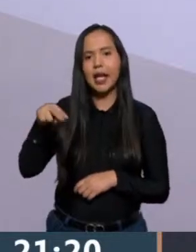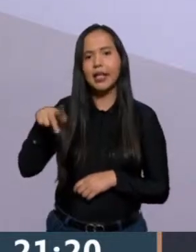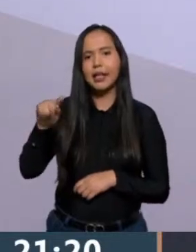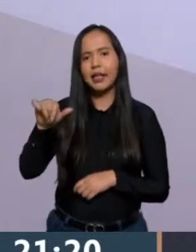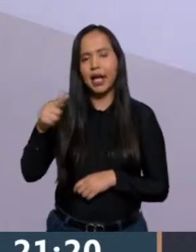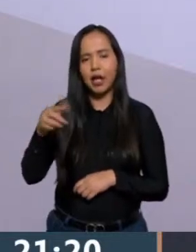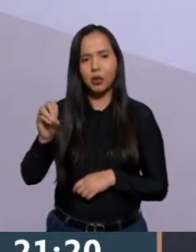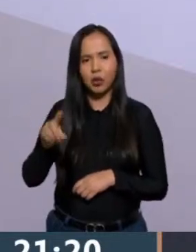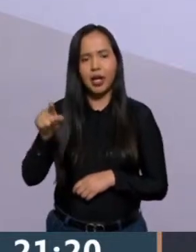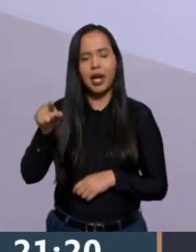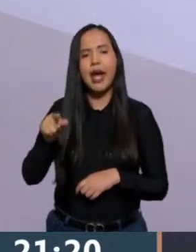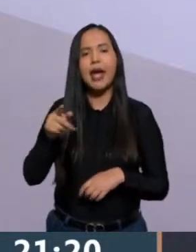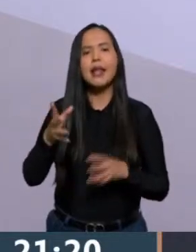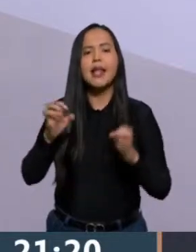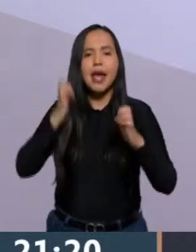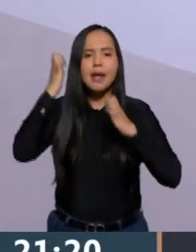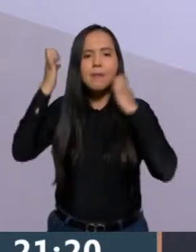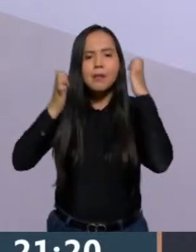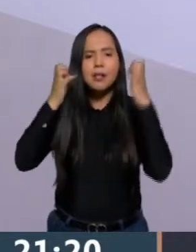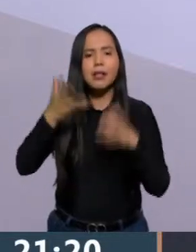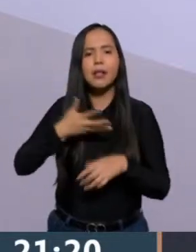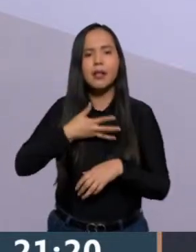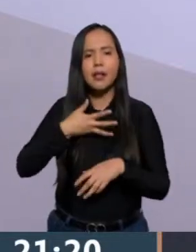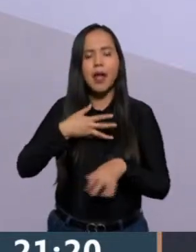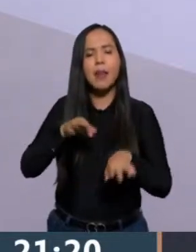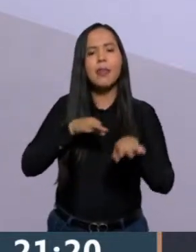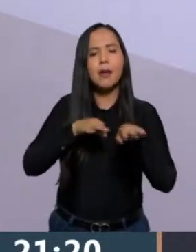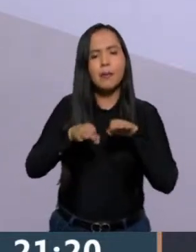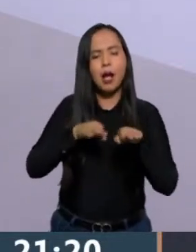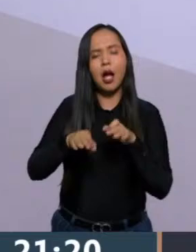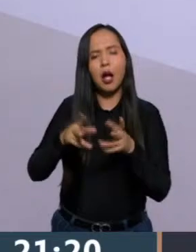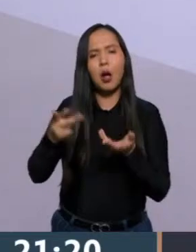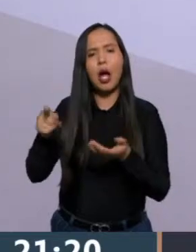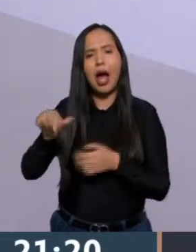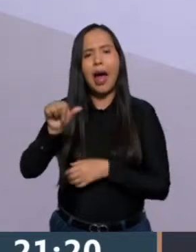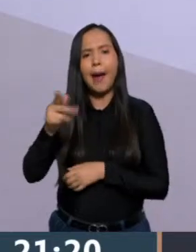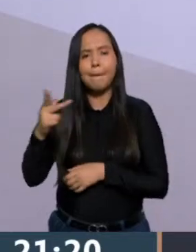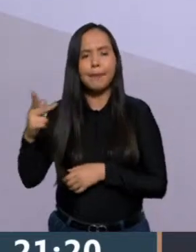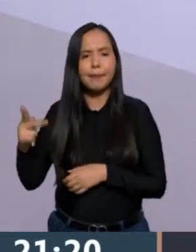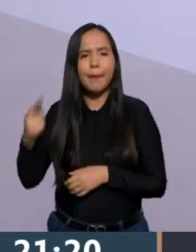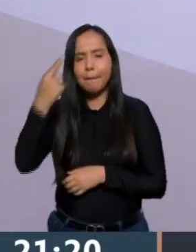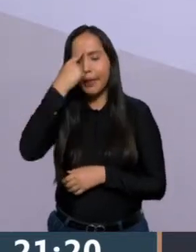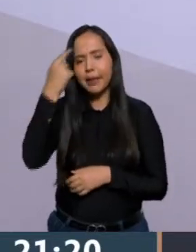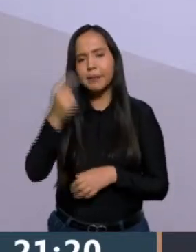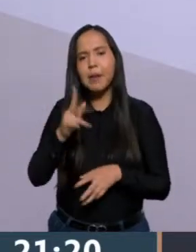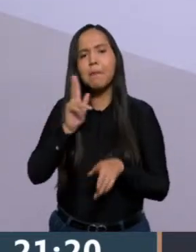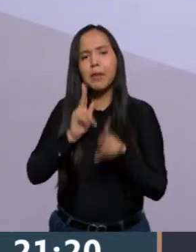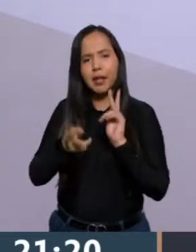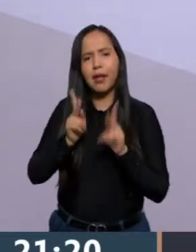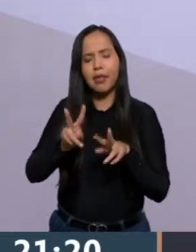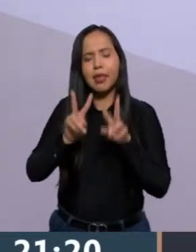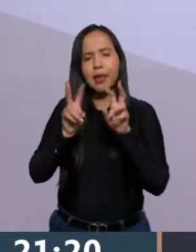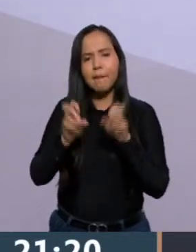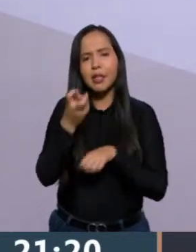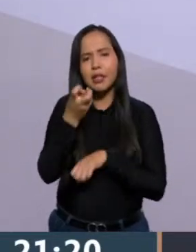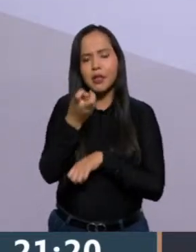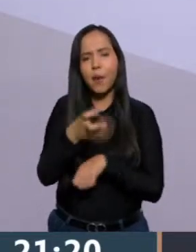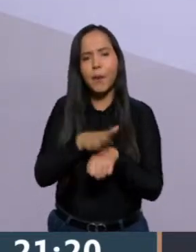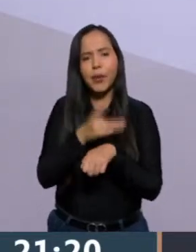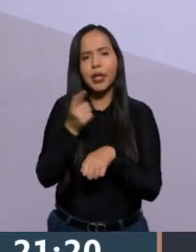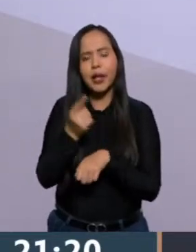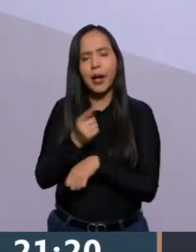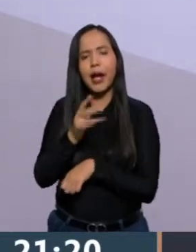que tuvo con trabajadores por aplicación, de reparto por aplicación. Para hablar de este tema, porque me parece que hay